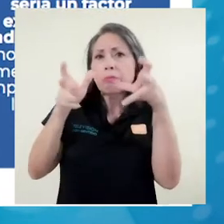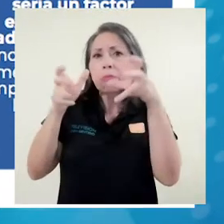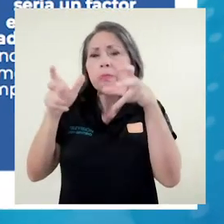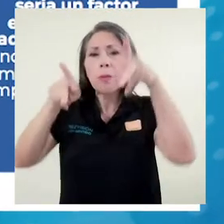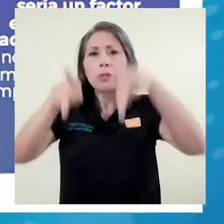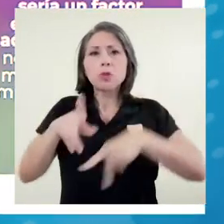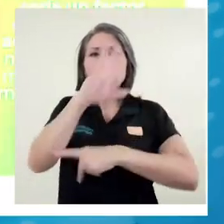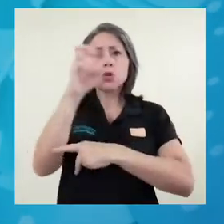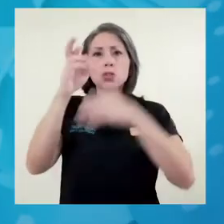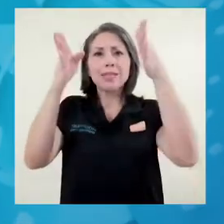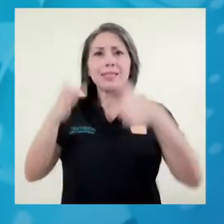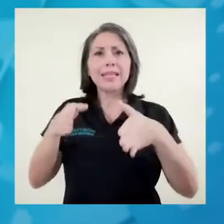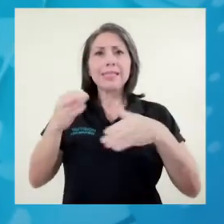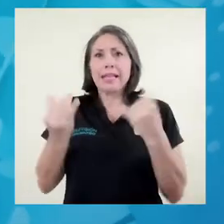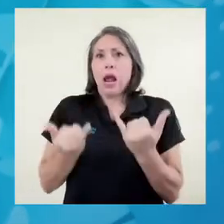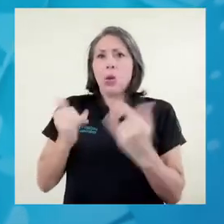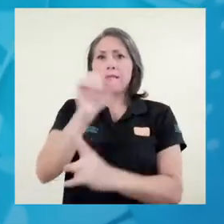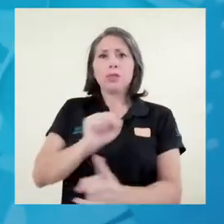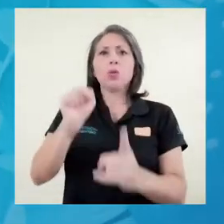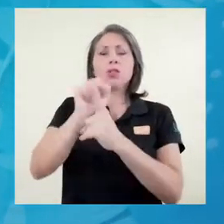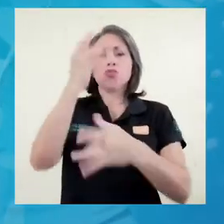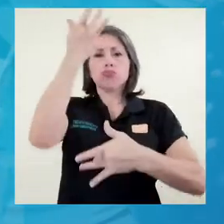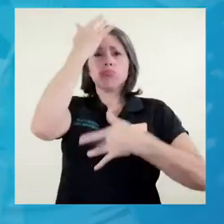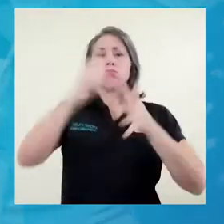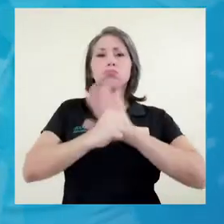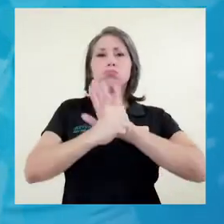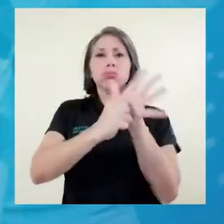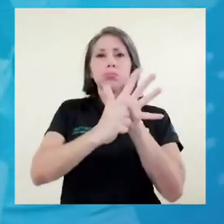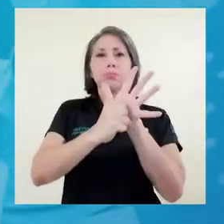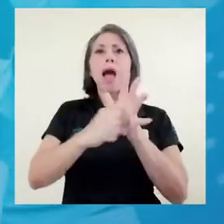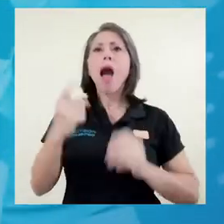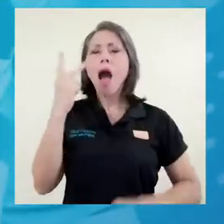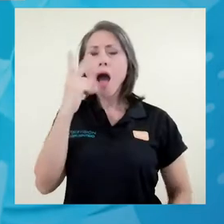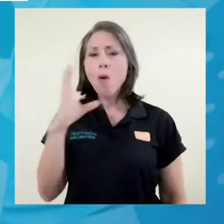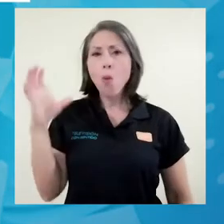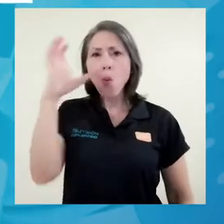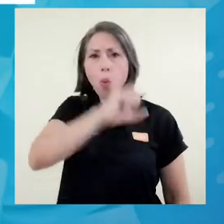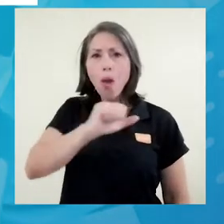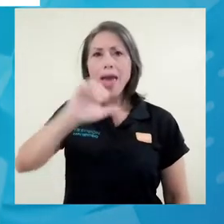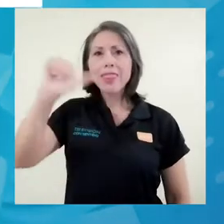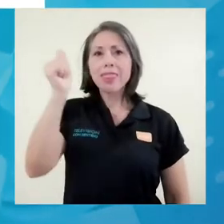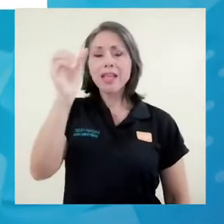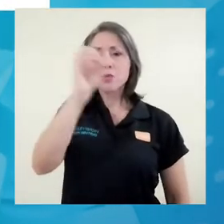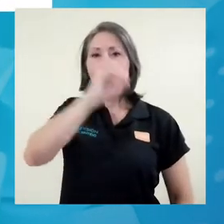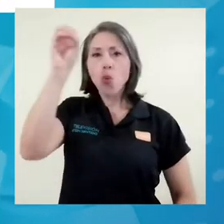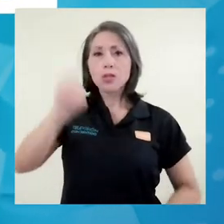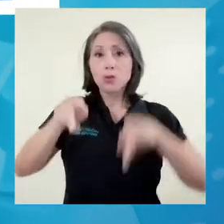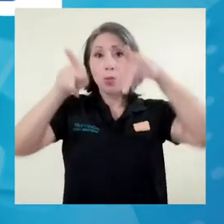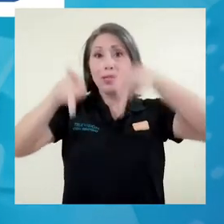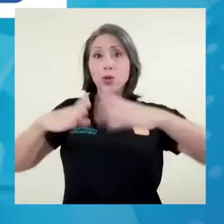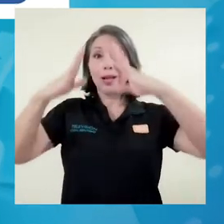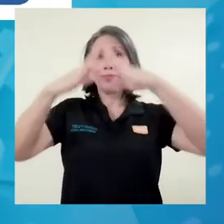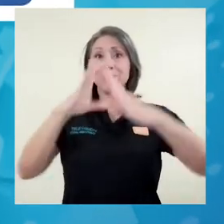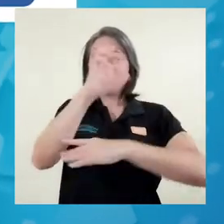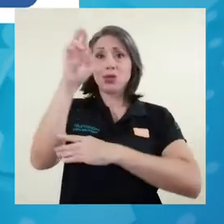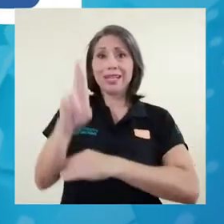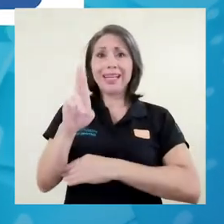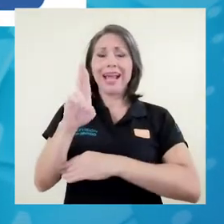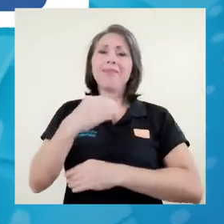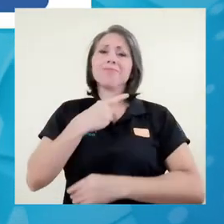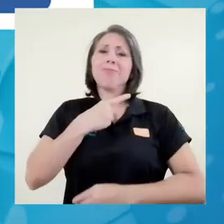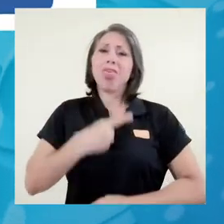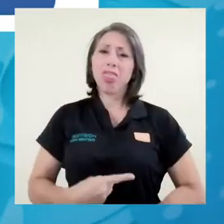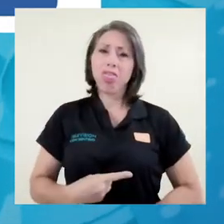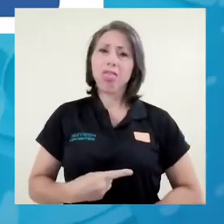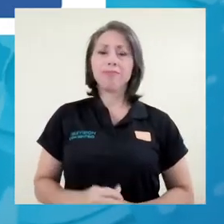al coronavirus y se detectó la incidencia de un 10% de la población tica con depresión, un 13